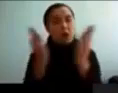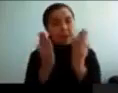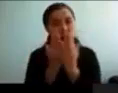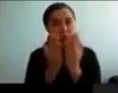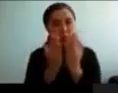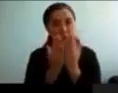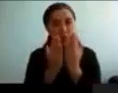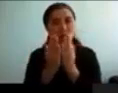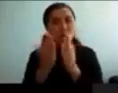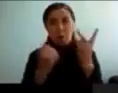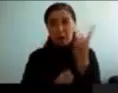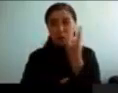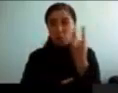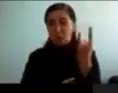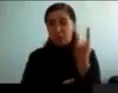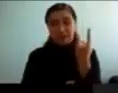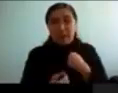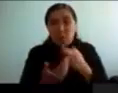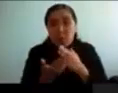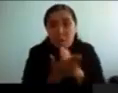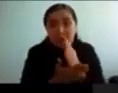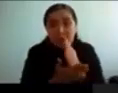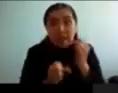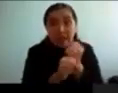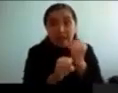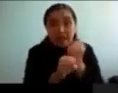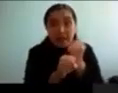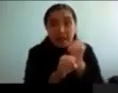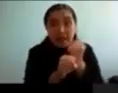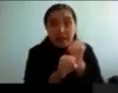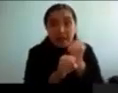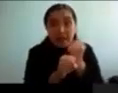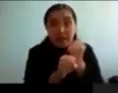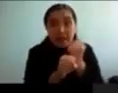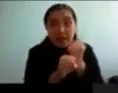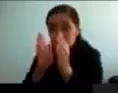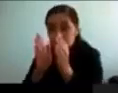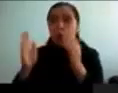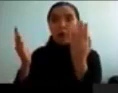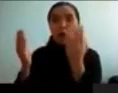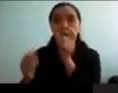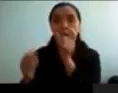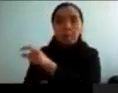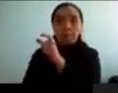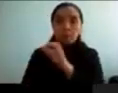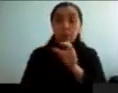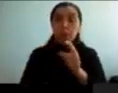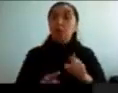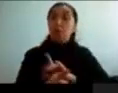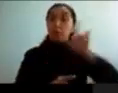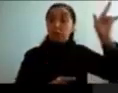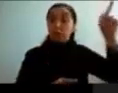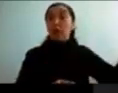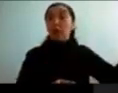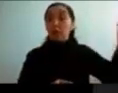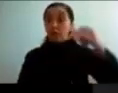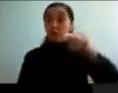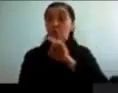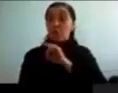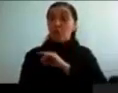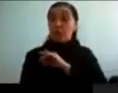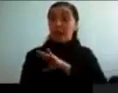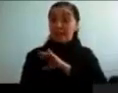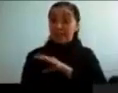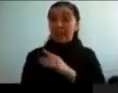empecé a trabajar con humanos. Y, y cuando volví a Chile, después de hacer un doctorado, volví a trabajar con Francisco Oiti, que es probablemente el gran